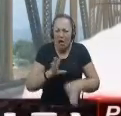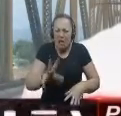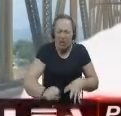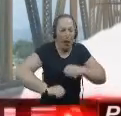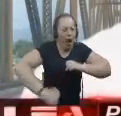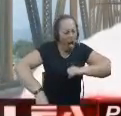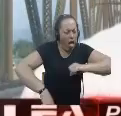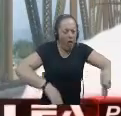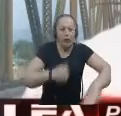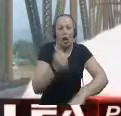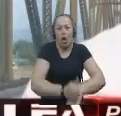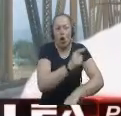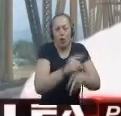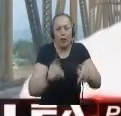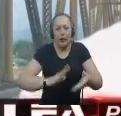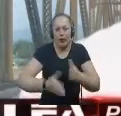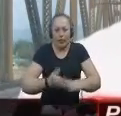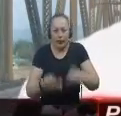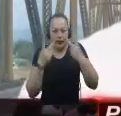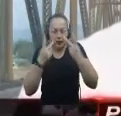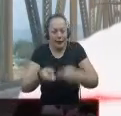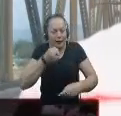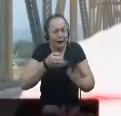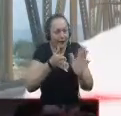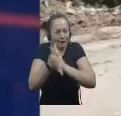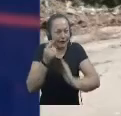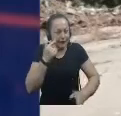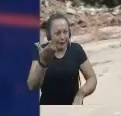arroja la ciudadanía Veámoslo en la siguiente nota